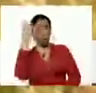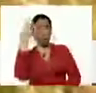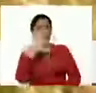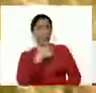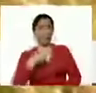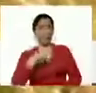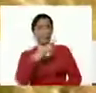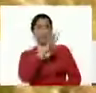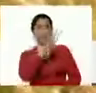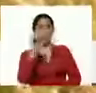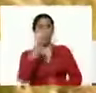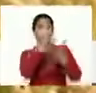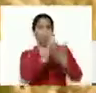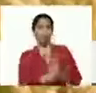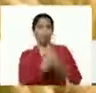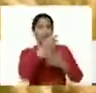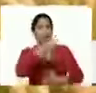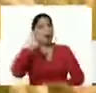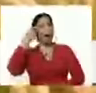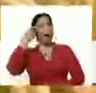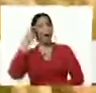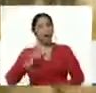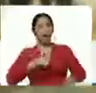150 toneladas de arroz.